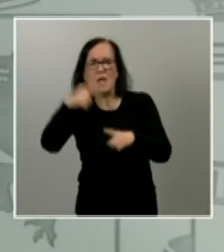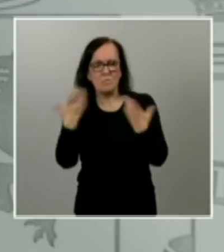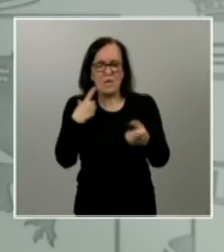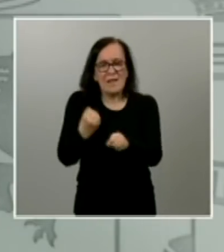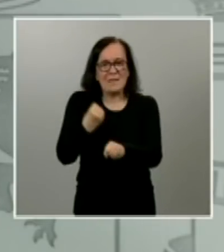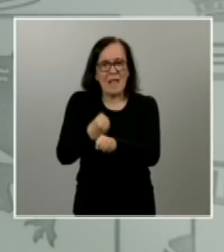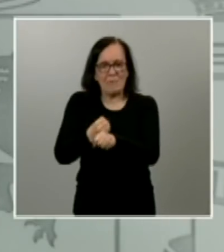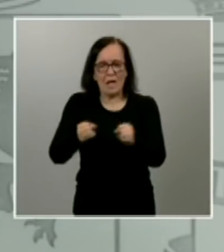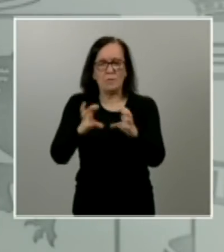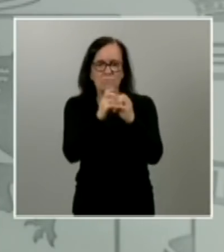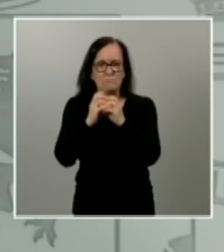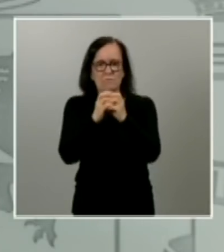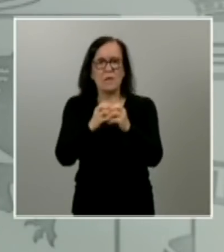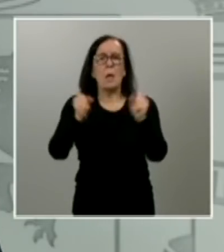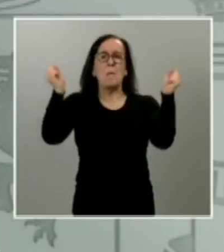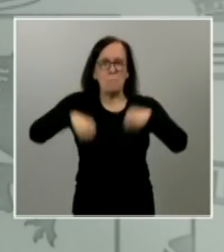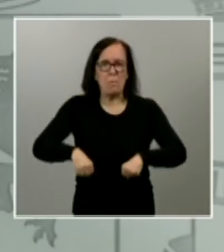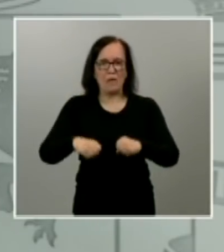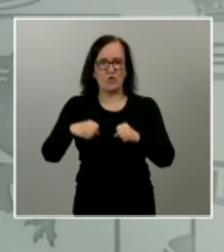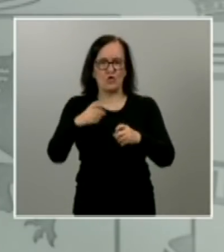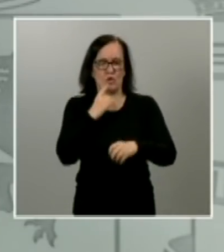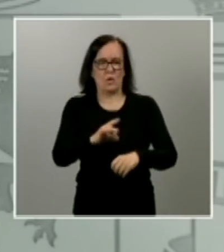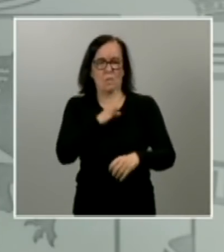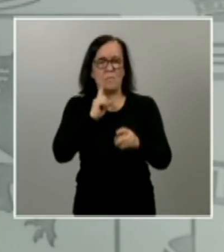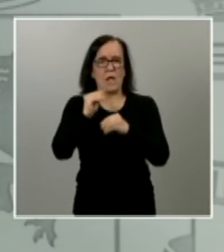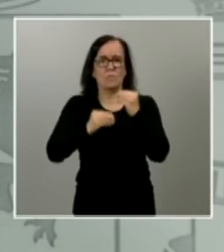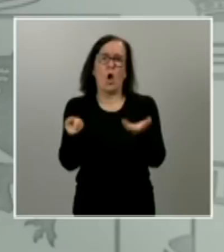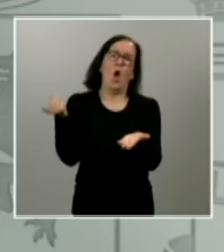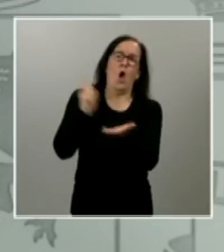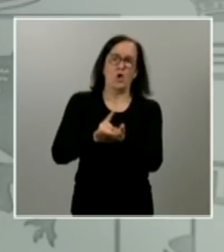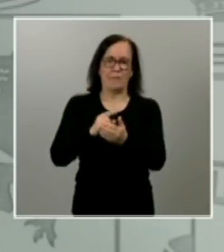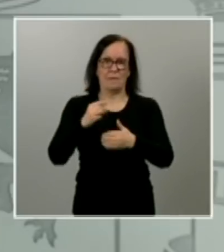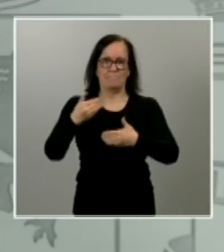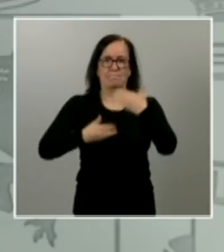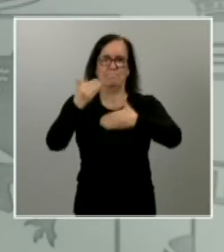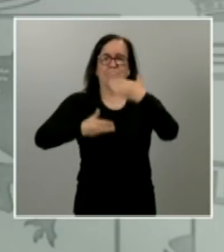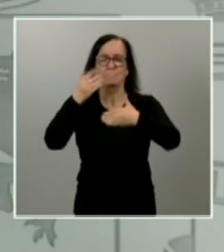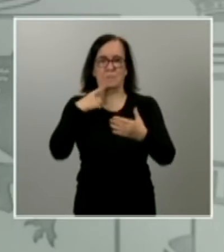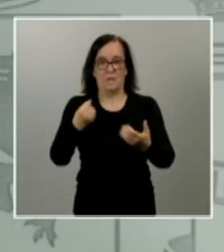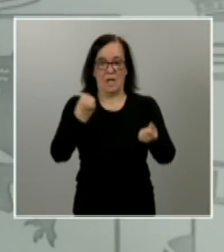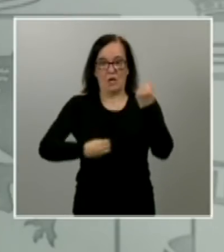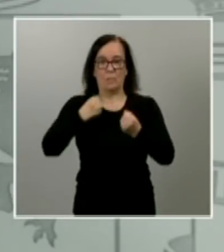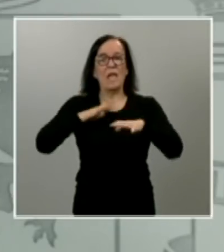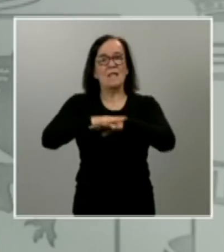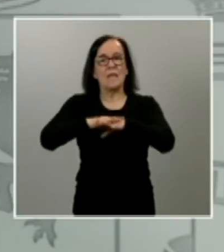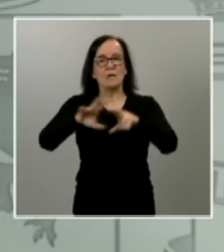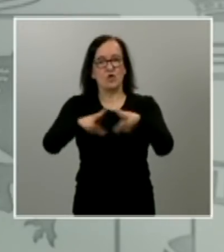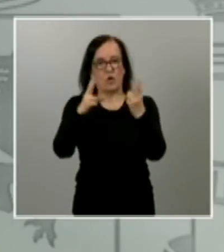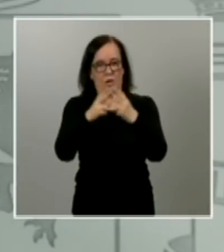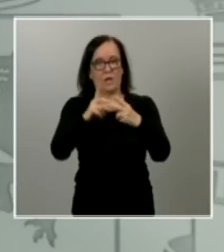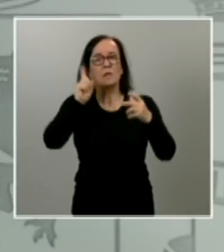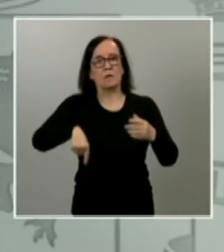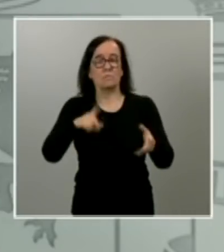Moncloa en unos nuevos pactos de la Moncloa para relanzar y reconstruir nuestra economía y también el tejido social que lógicamente se va a ver